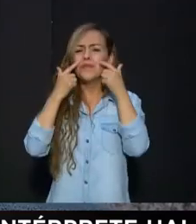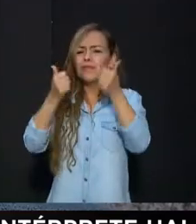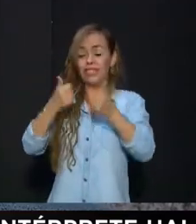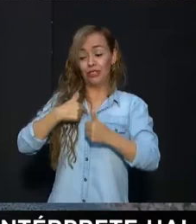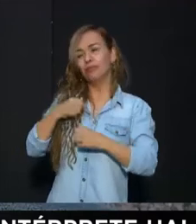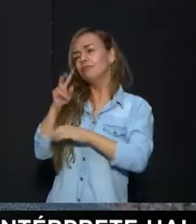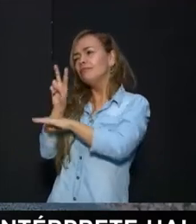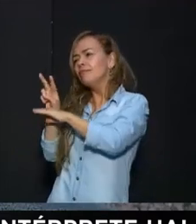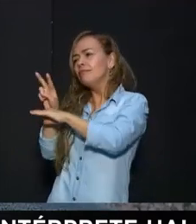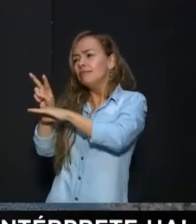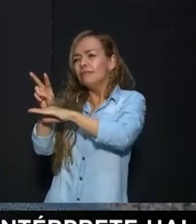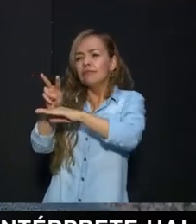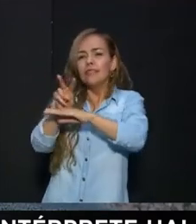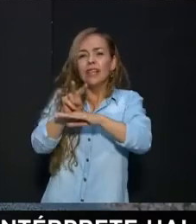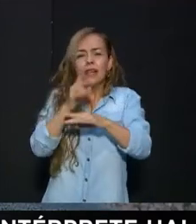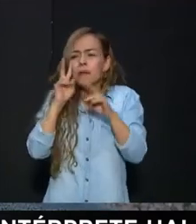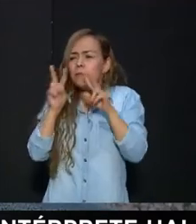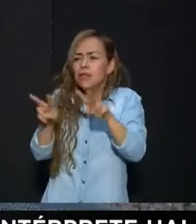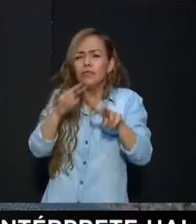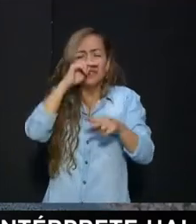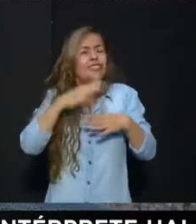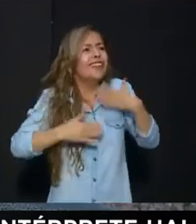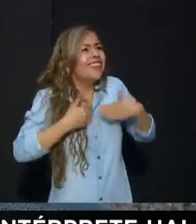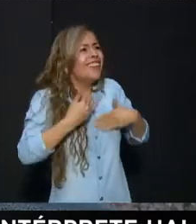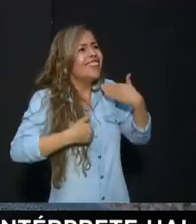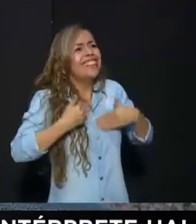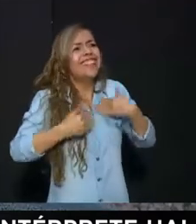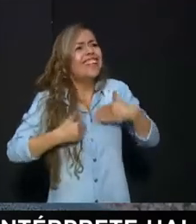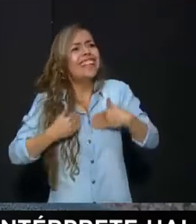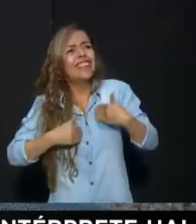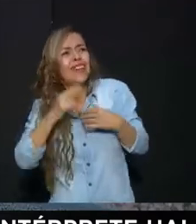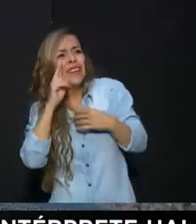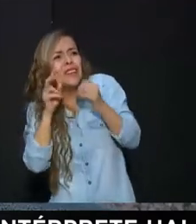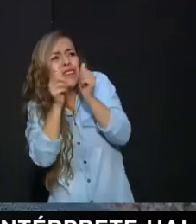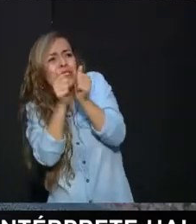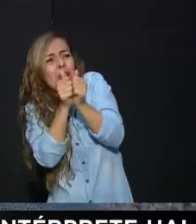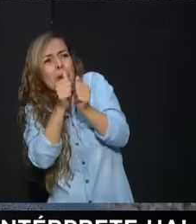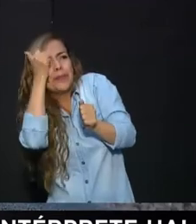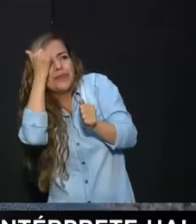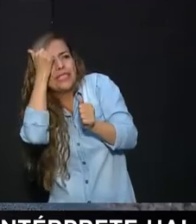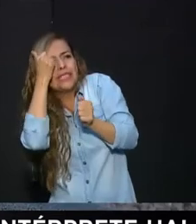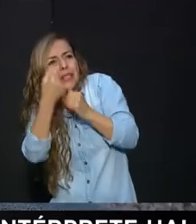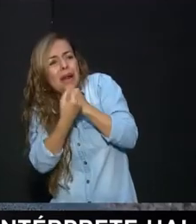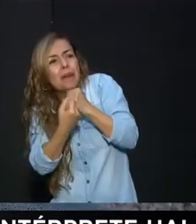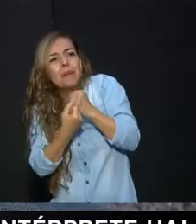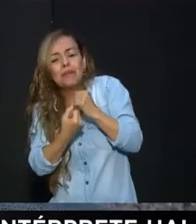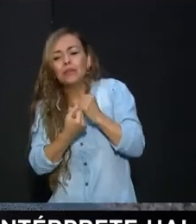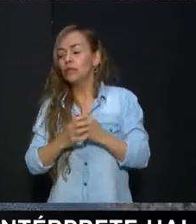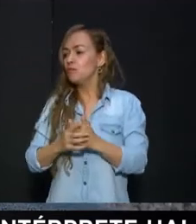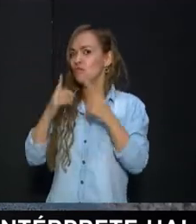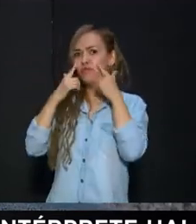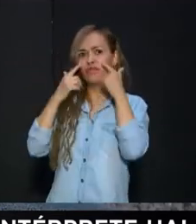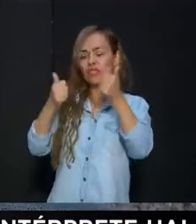encanta ver Y felicito a los niños Con alegría Y esa pasión Cuando los docentes Se meten Y Laura lo decía ahora Ella es muy